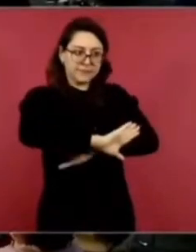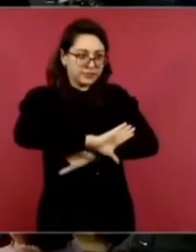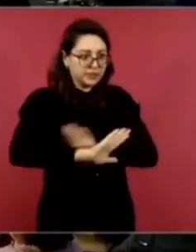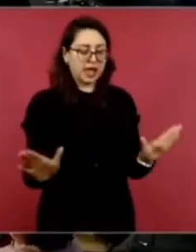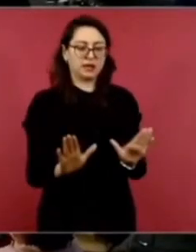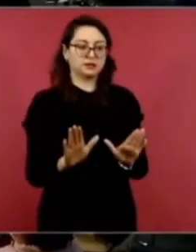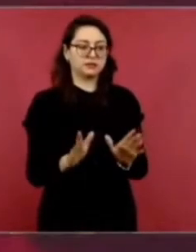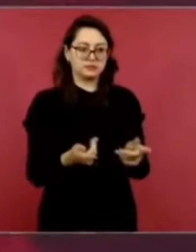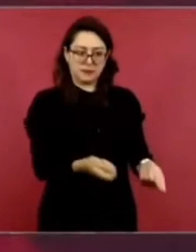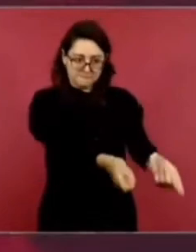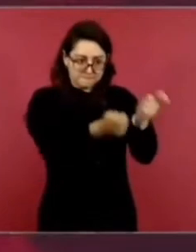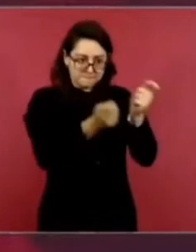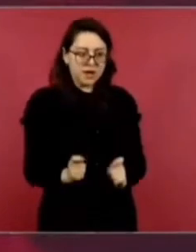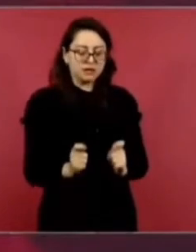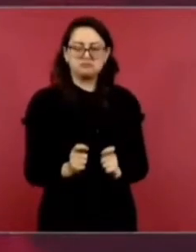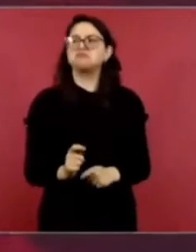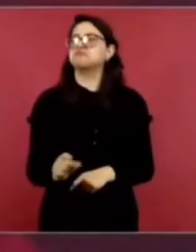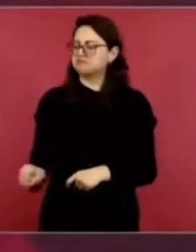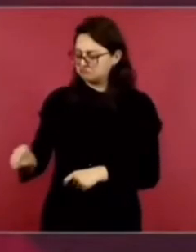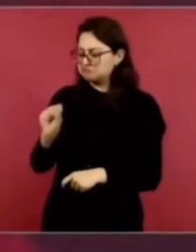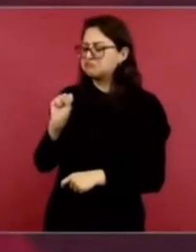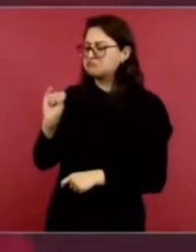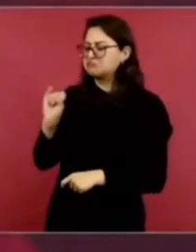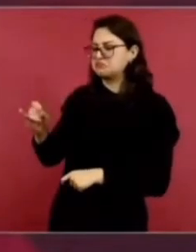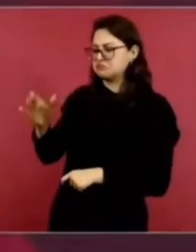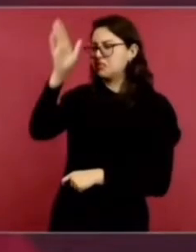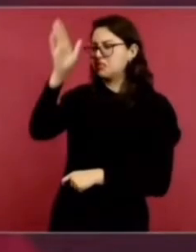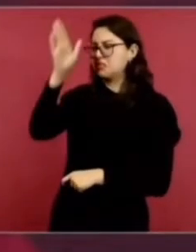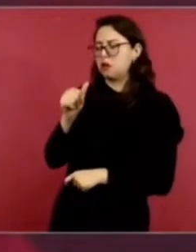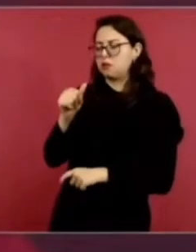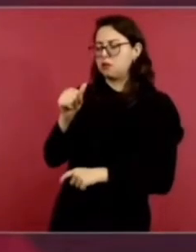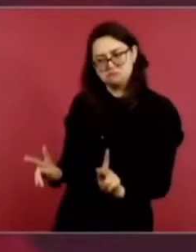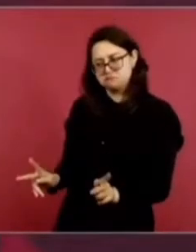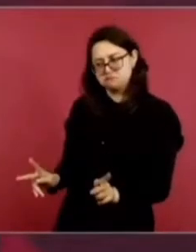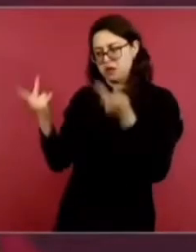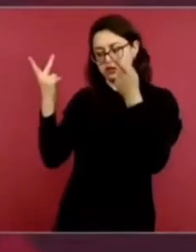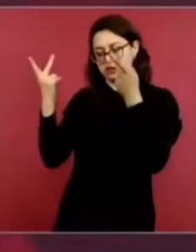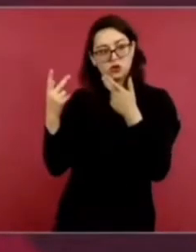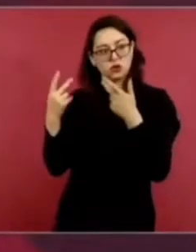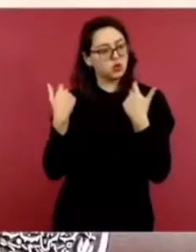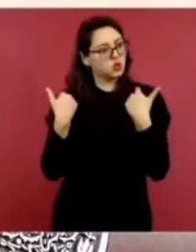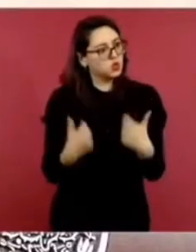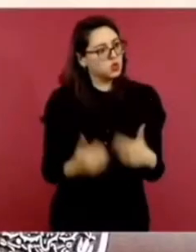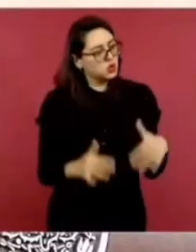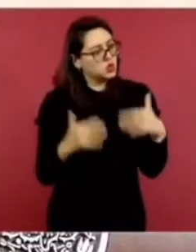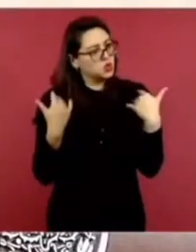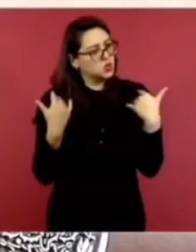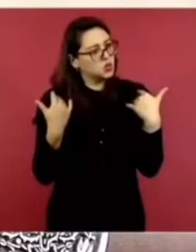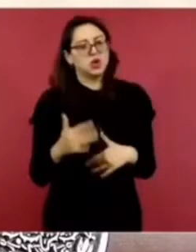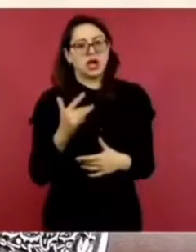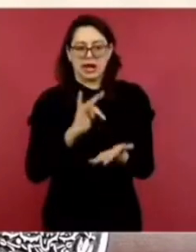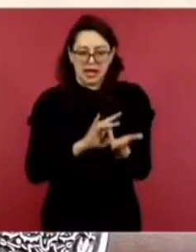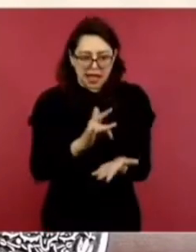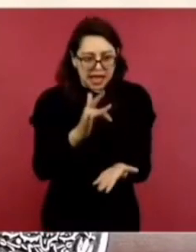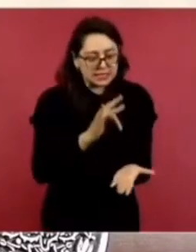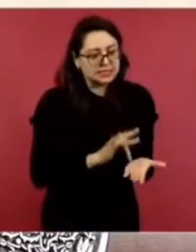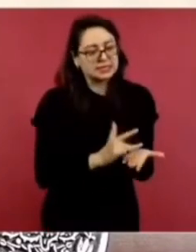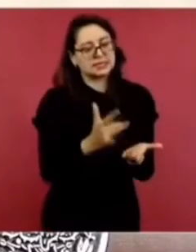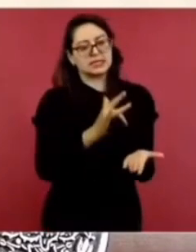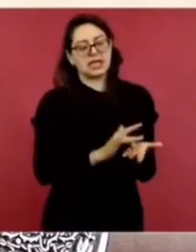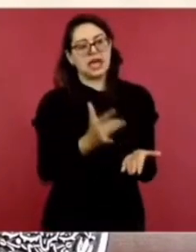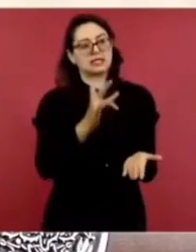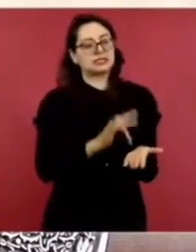Las otras empresas, pero ya aceptó Olegario, y se lo quiero